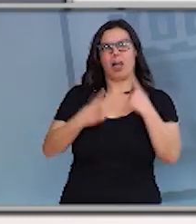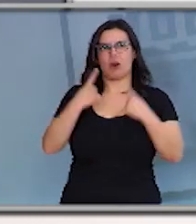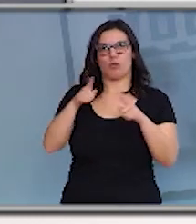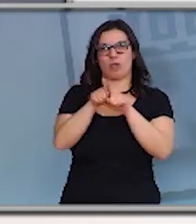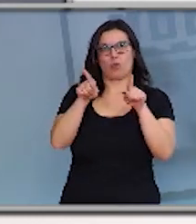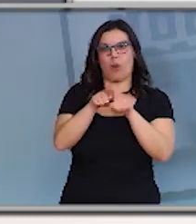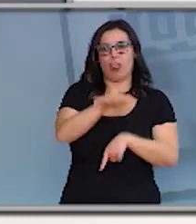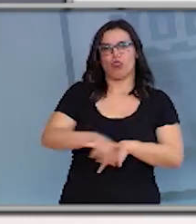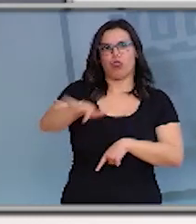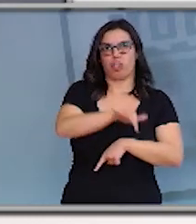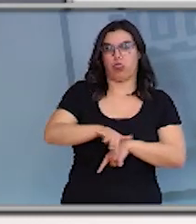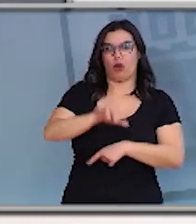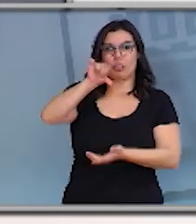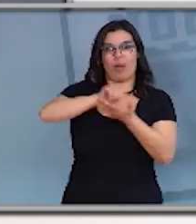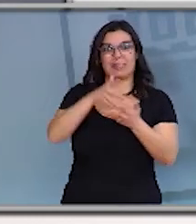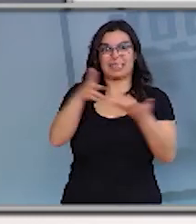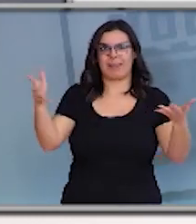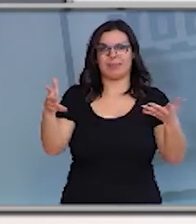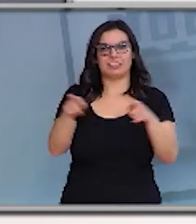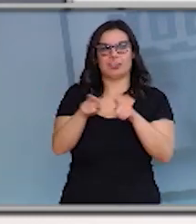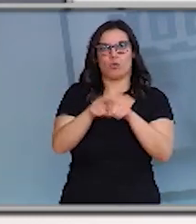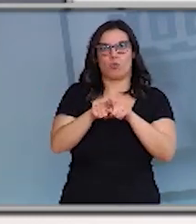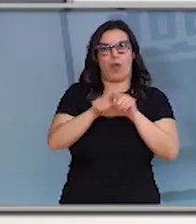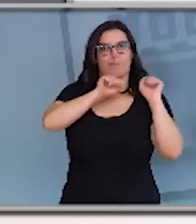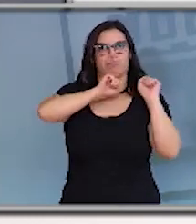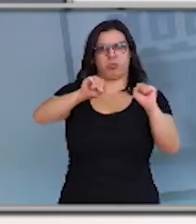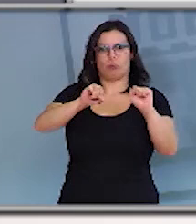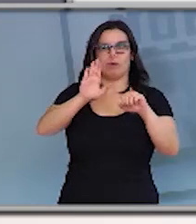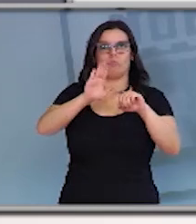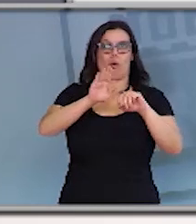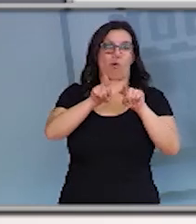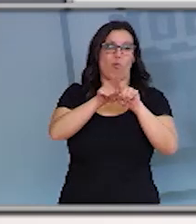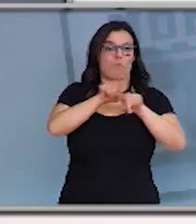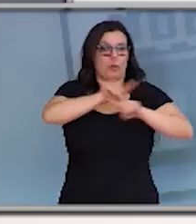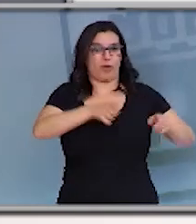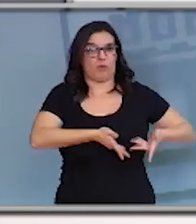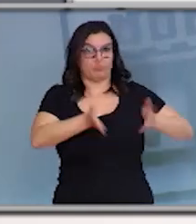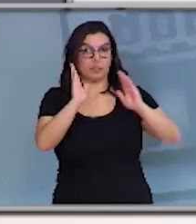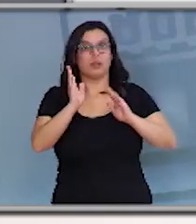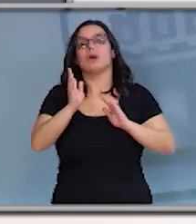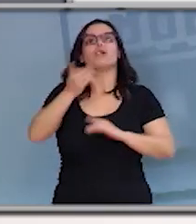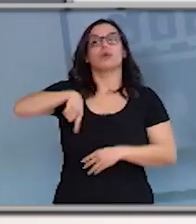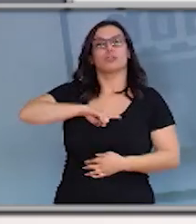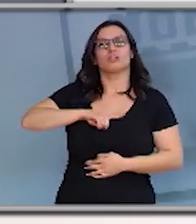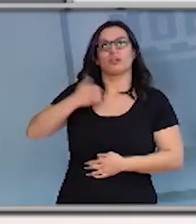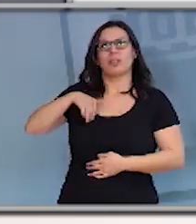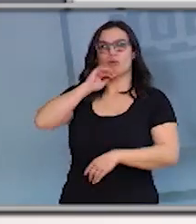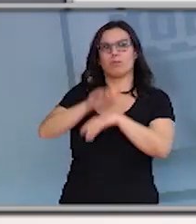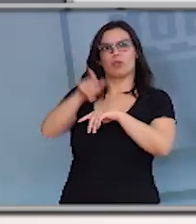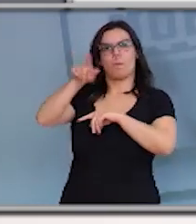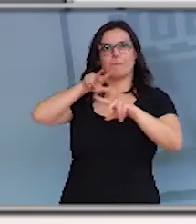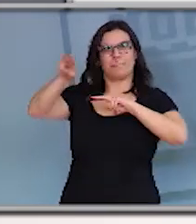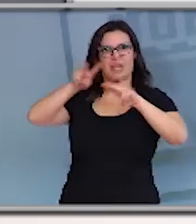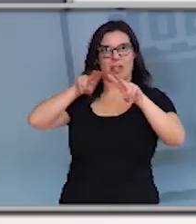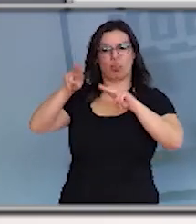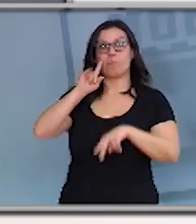que é especialmente importante en cidades grandes, pero nosotros lo aplicamos en Miranda de Ebro e temos a sensación que